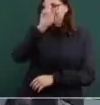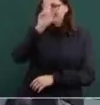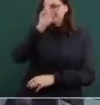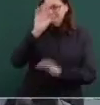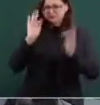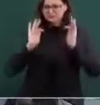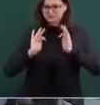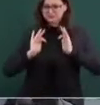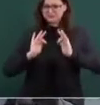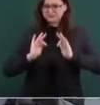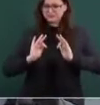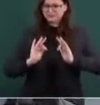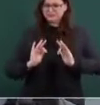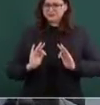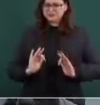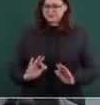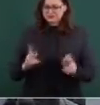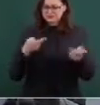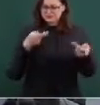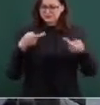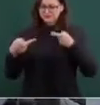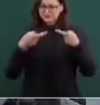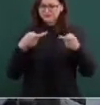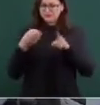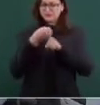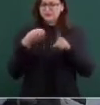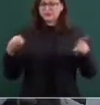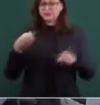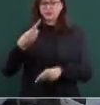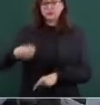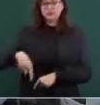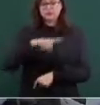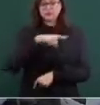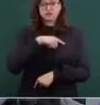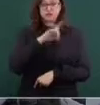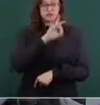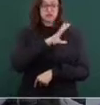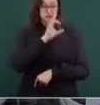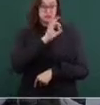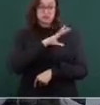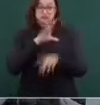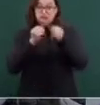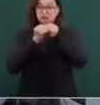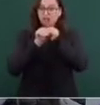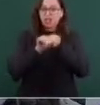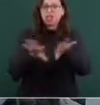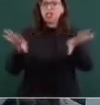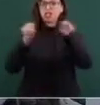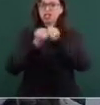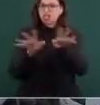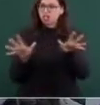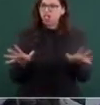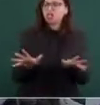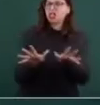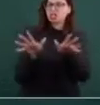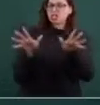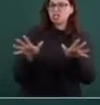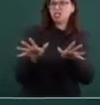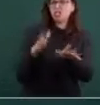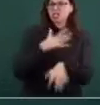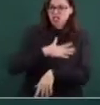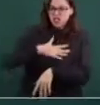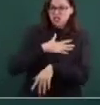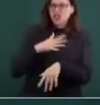para no infundir miedo, pero sí es parte